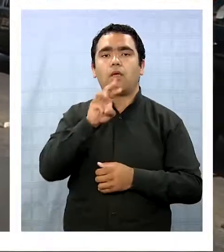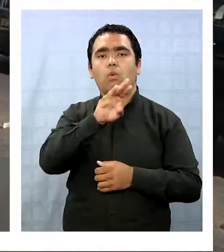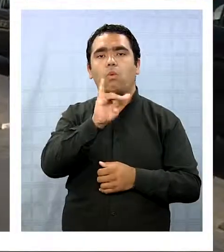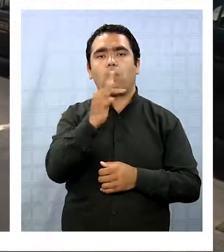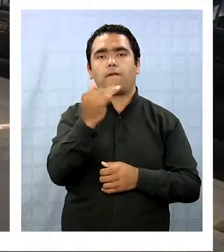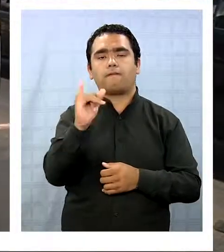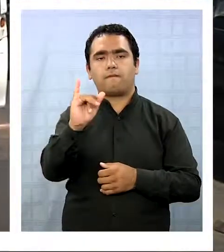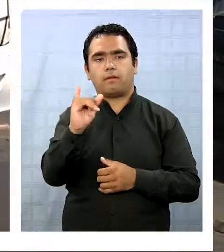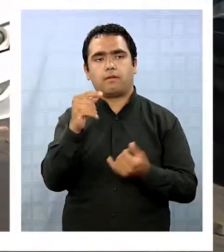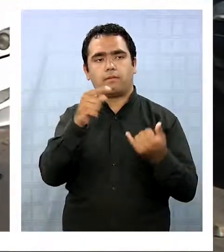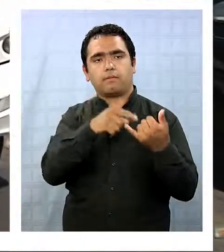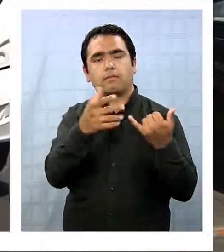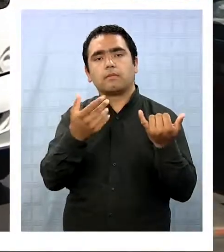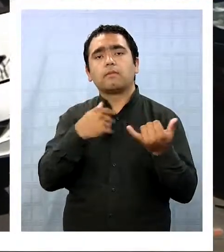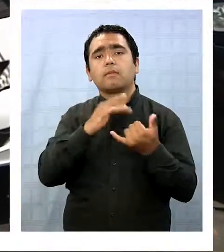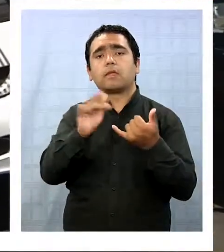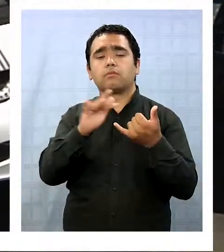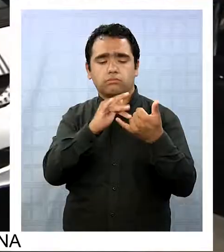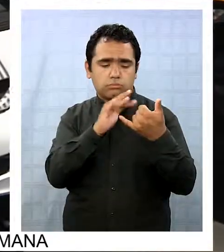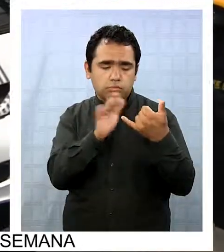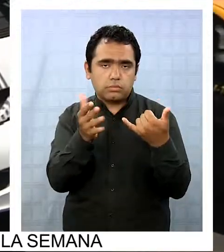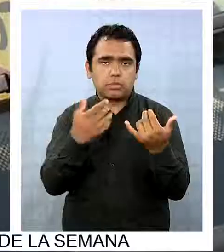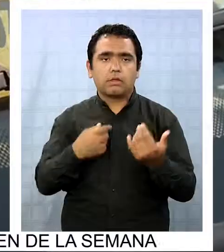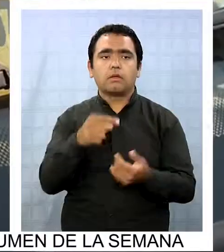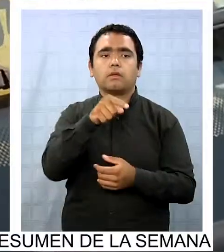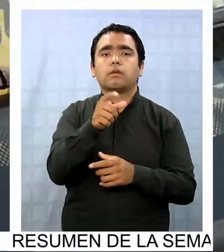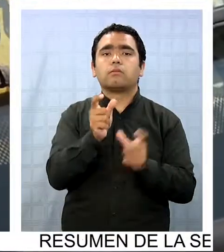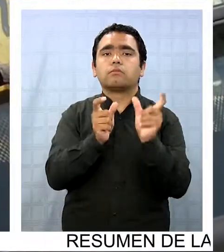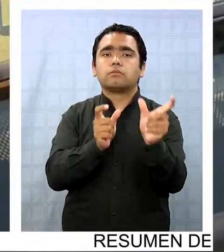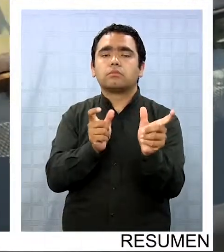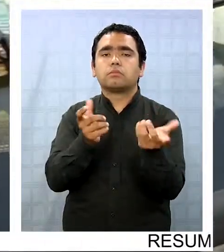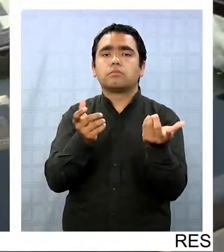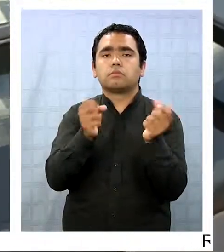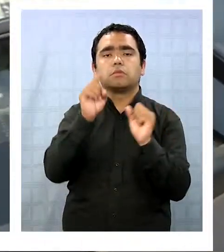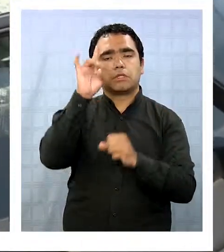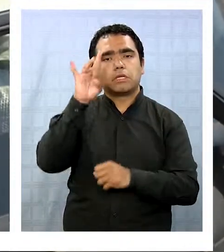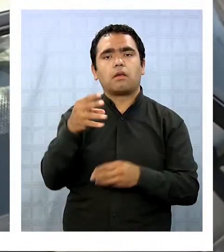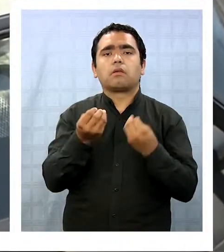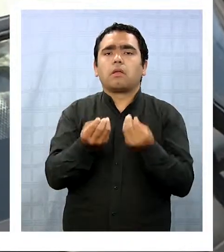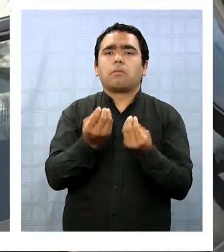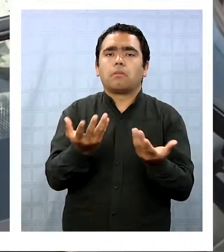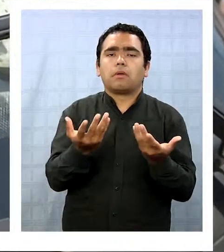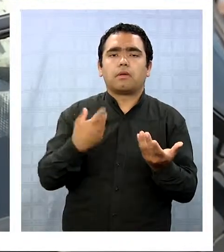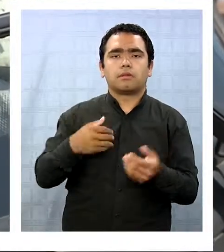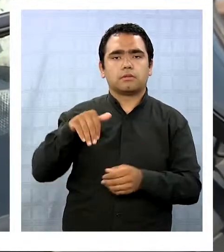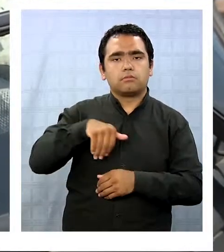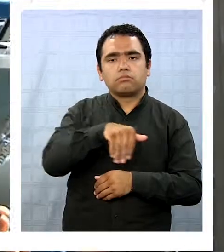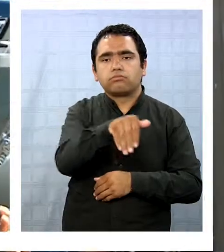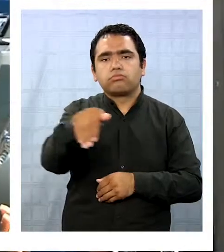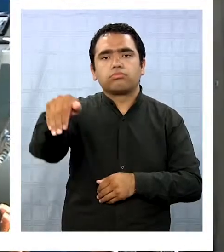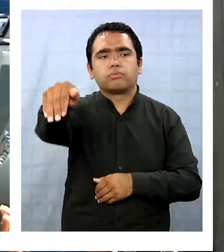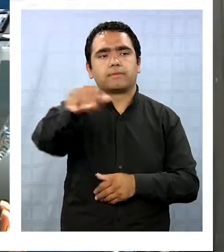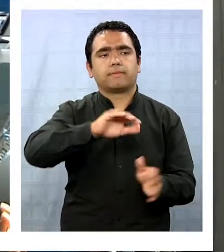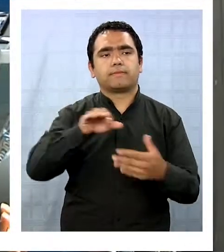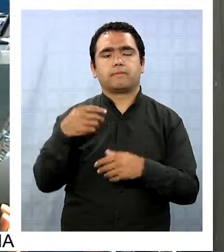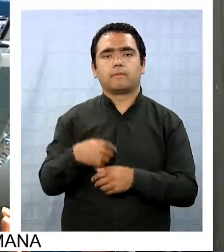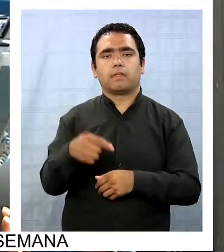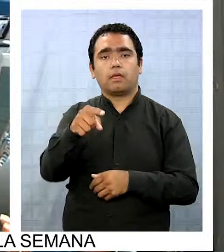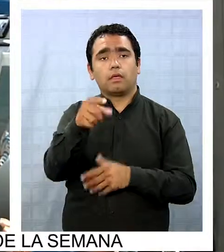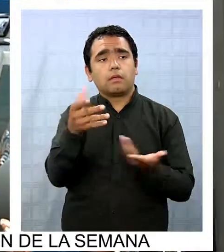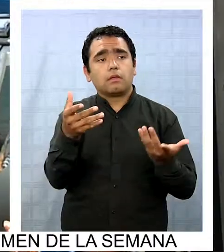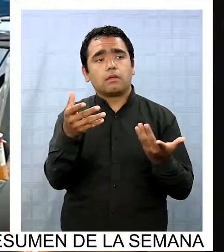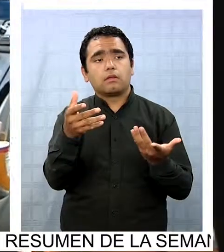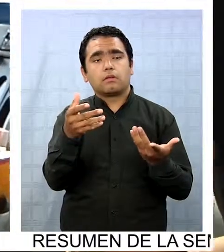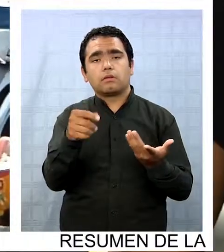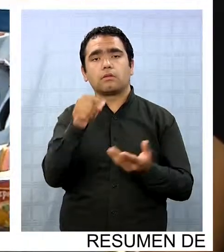porque a través de la wifi les permite entonces, a través de una aplicación, saben lo que está sucediendo con todos los recorridos. El criterio para establecer